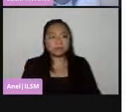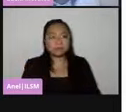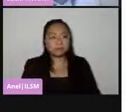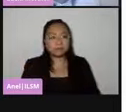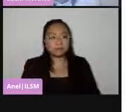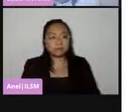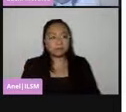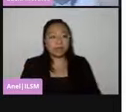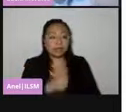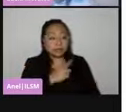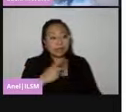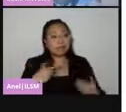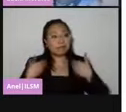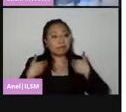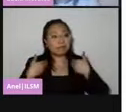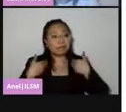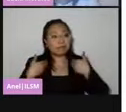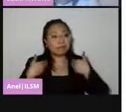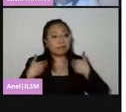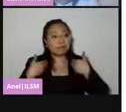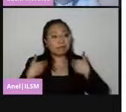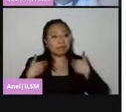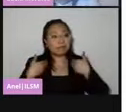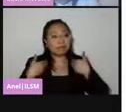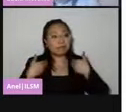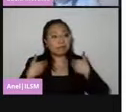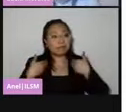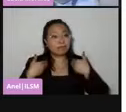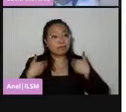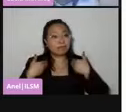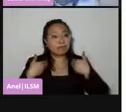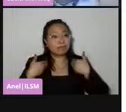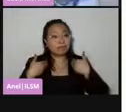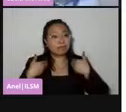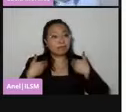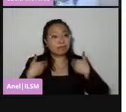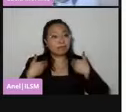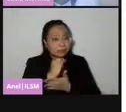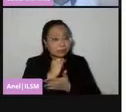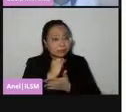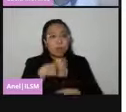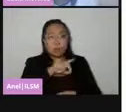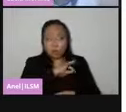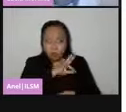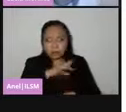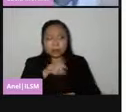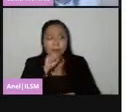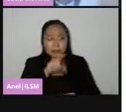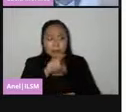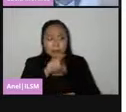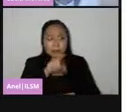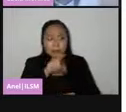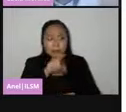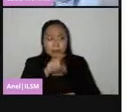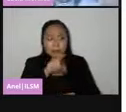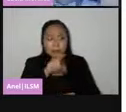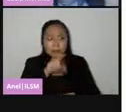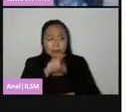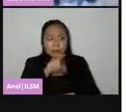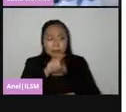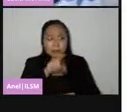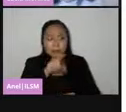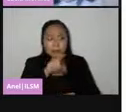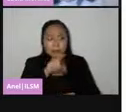comprendan y practiquen sus responsabilidades democráticas, que sean vigilantes de la actuación de sus representantes, que